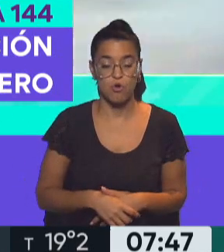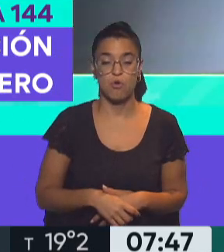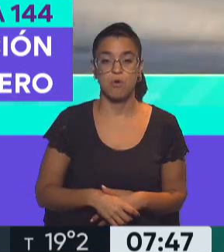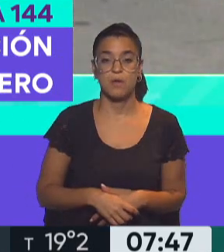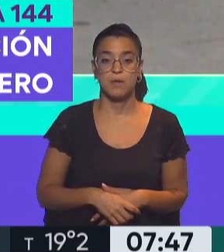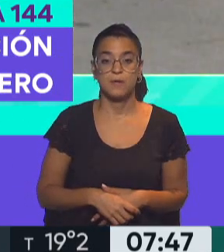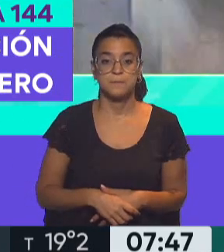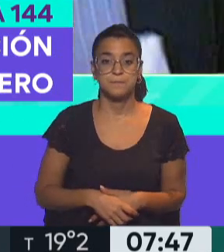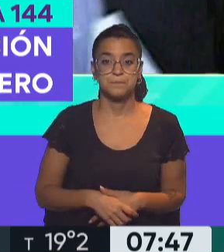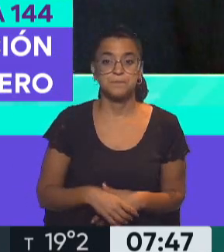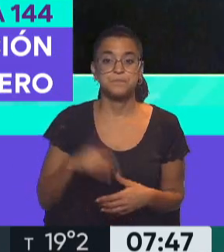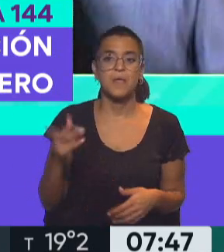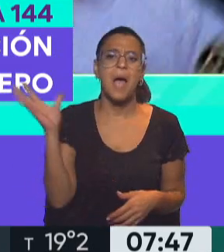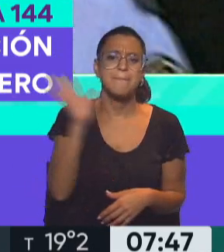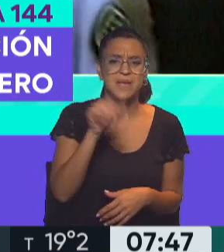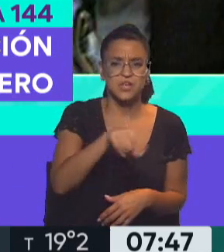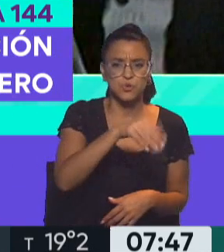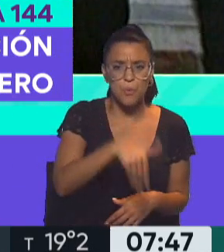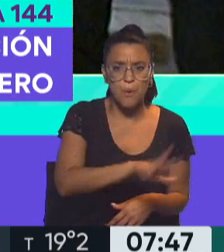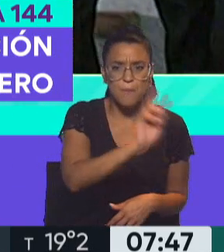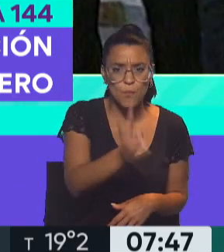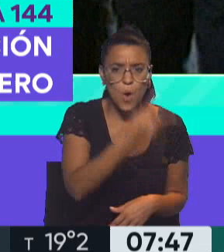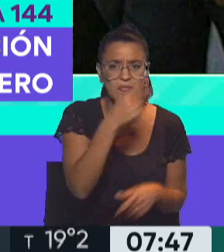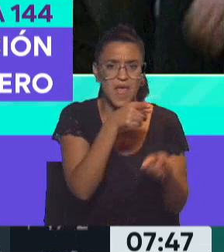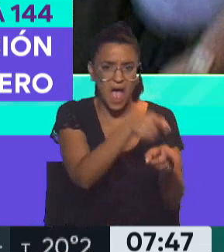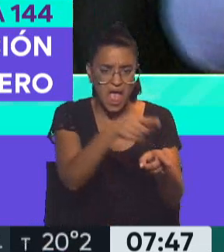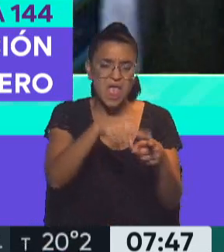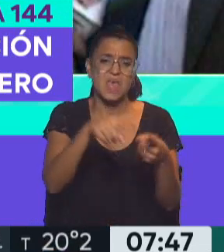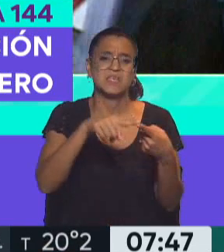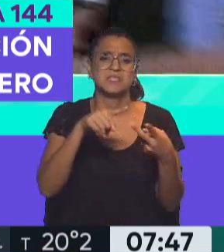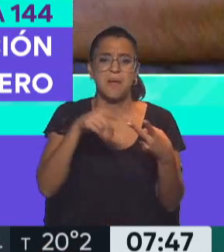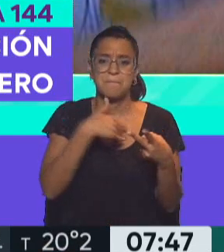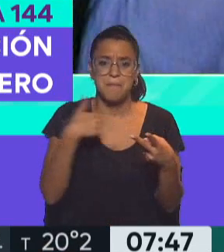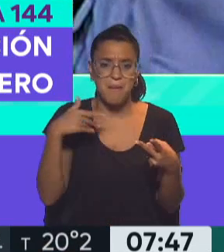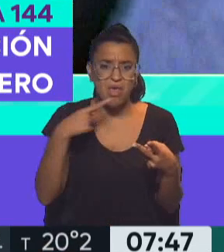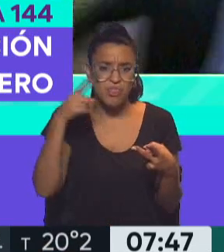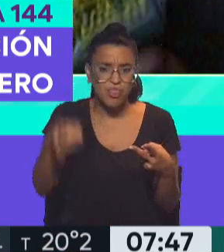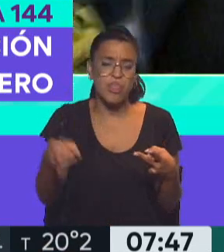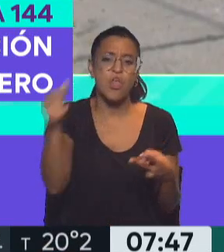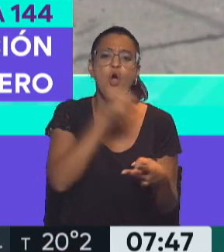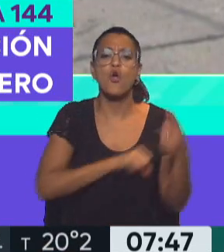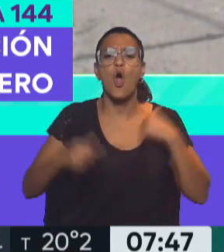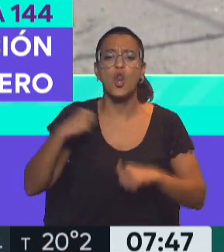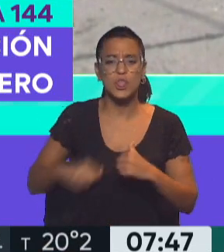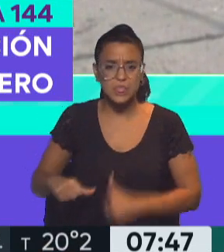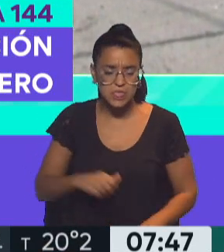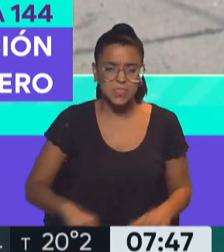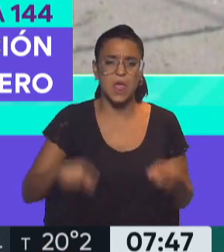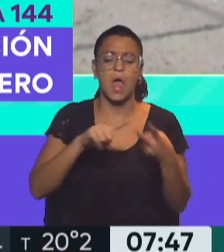y la amenazó de muerte a ella, a su madre le dijo que le iba a cortar en pedacitos,